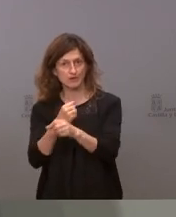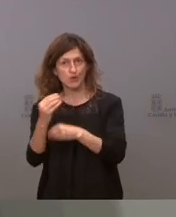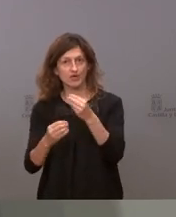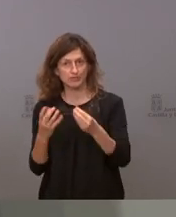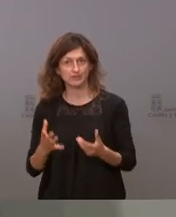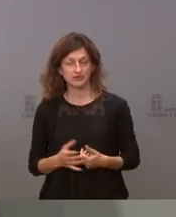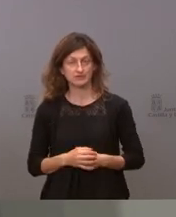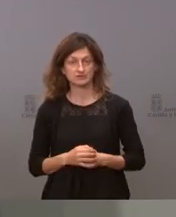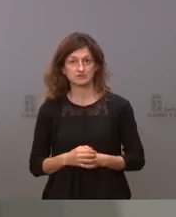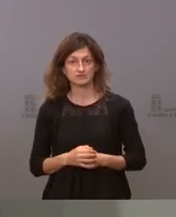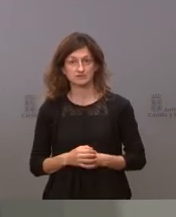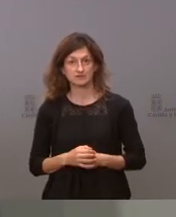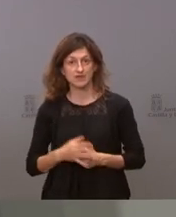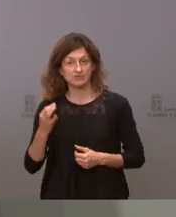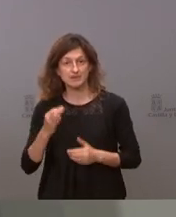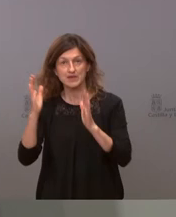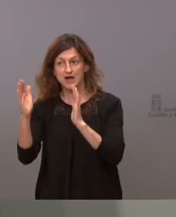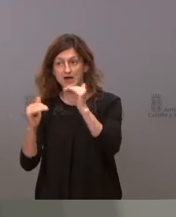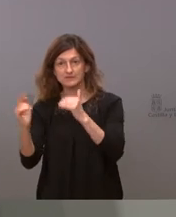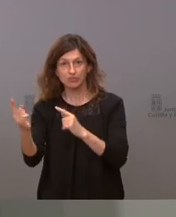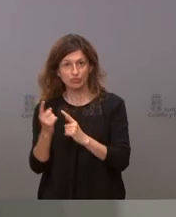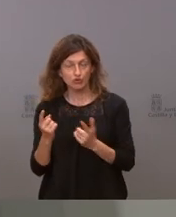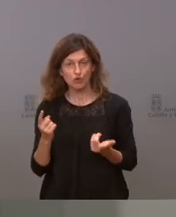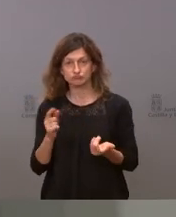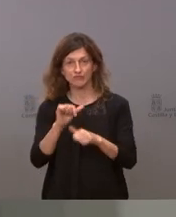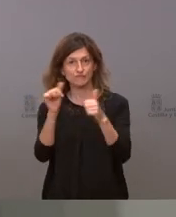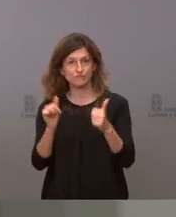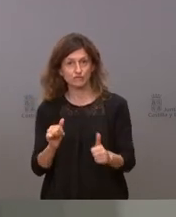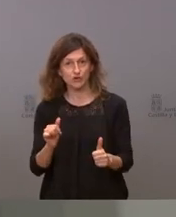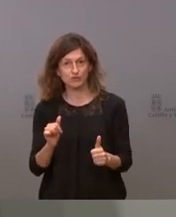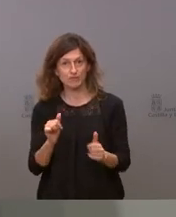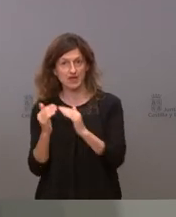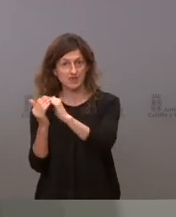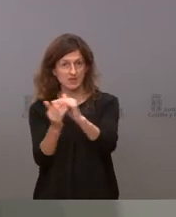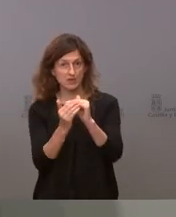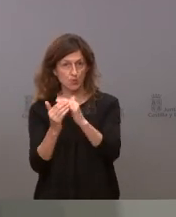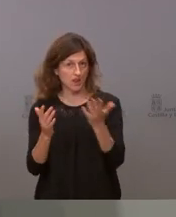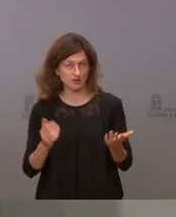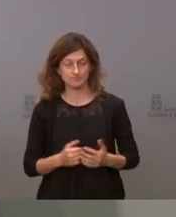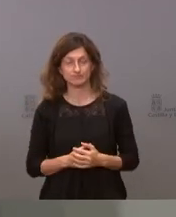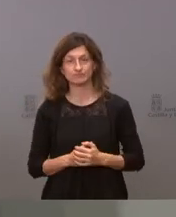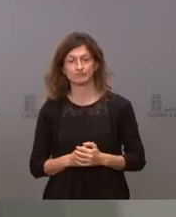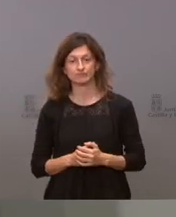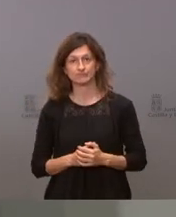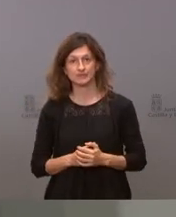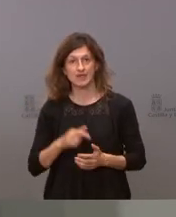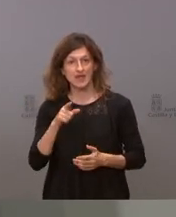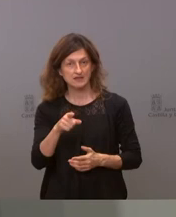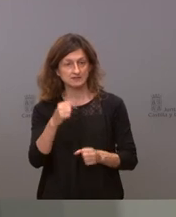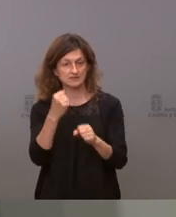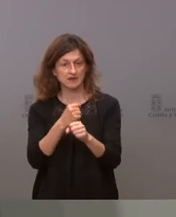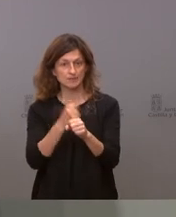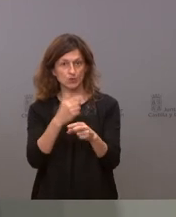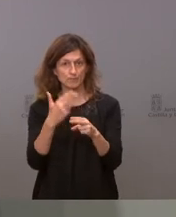y lo que hay que hacer es atenderlos de manera lo más equitativa posible ese es el trabajo de la